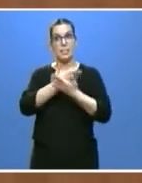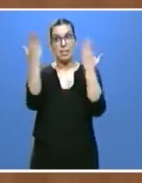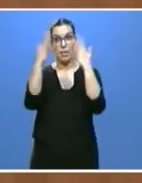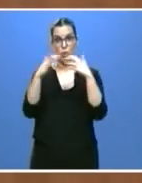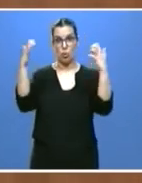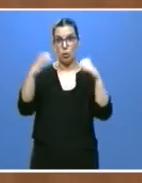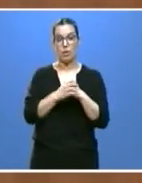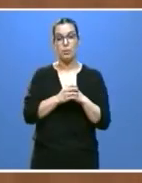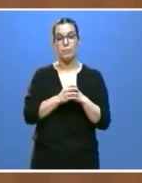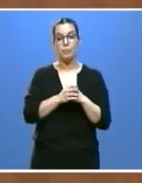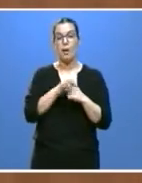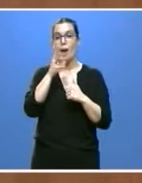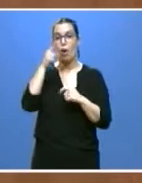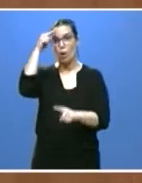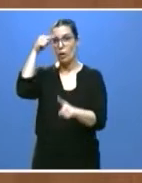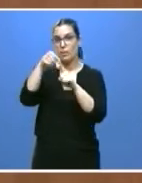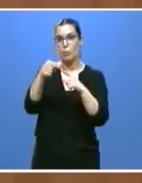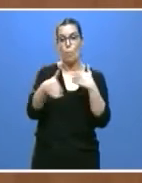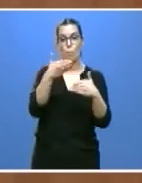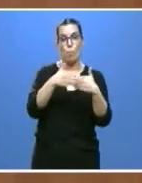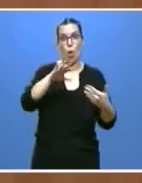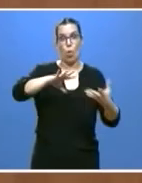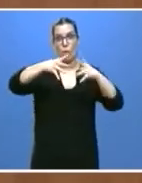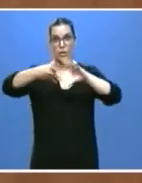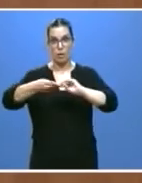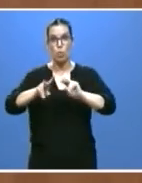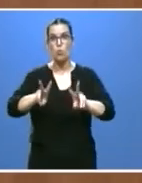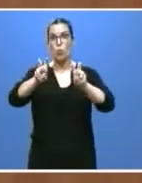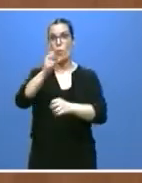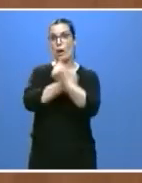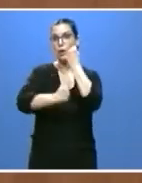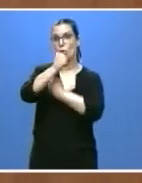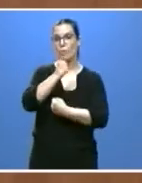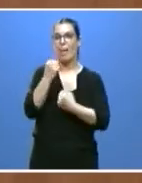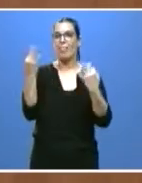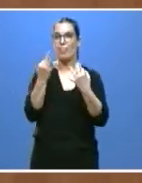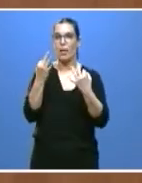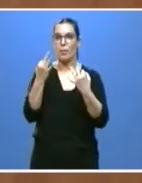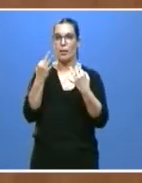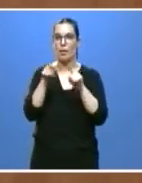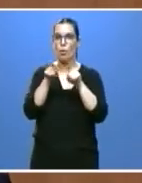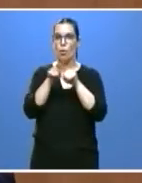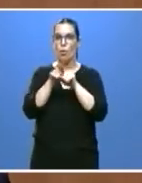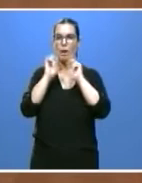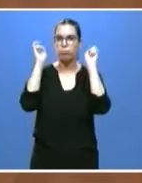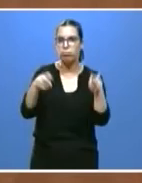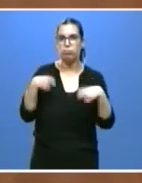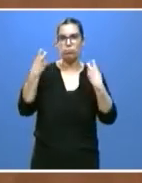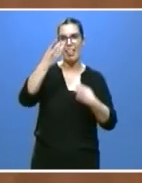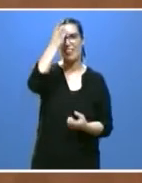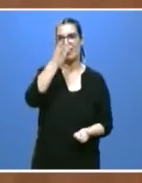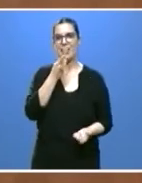este camino de modernización y de la nueva economía implica profundizar en la transformación digital especialmente